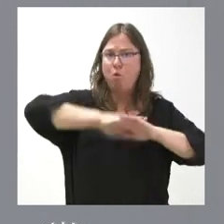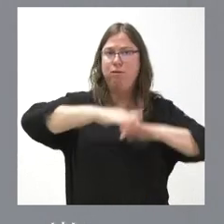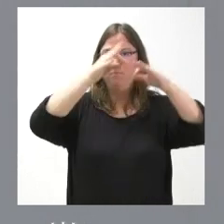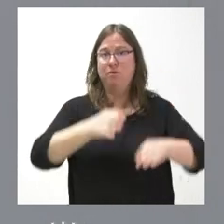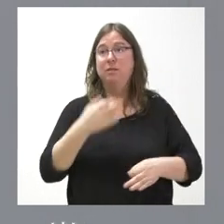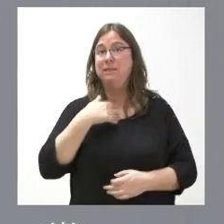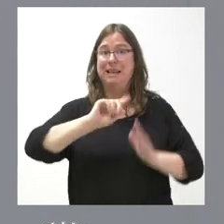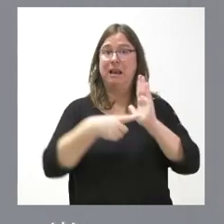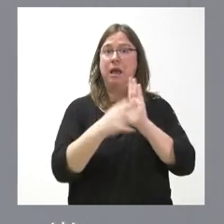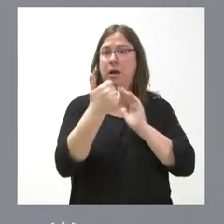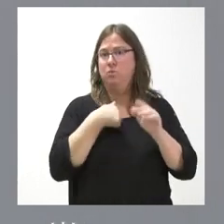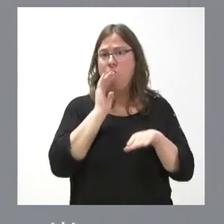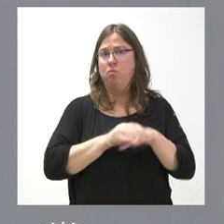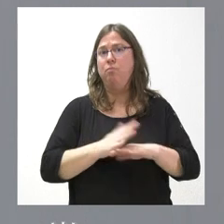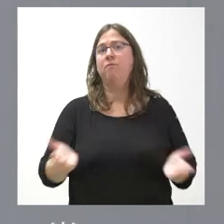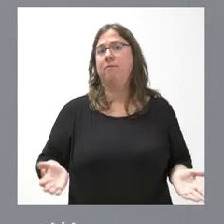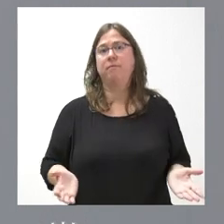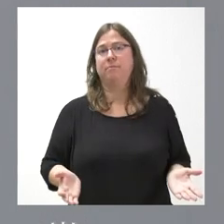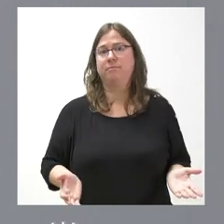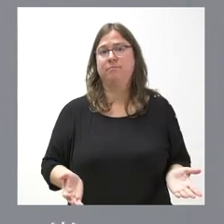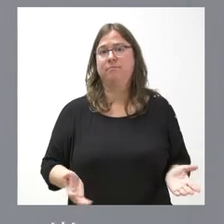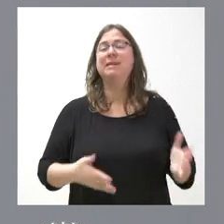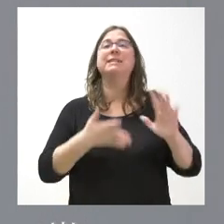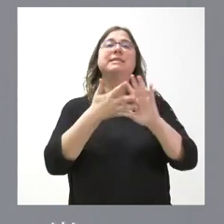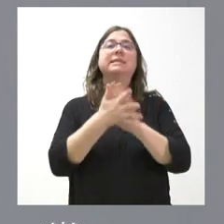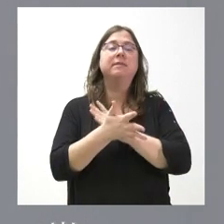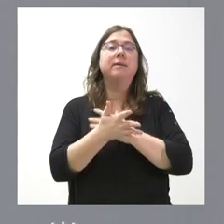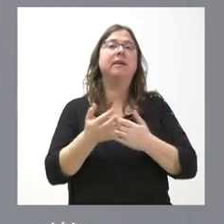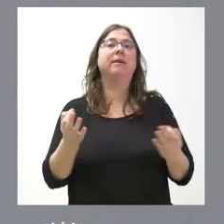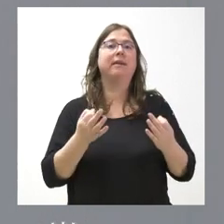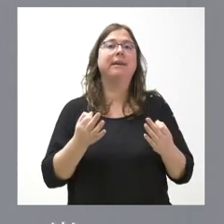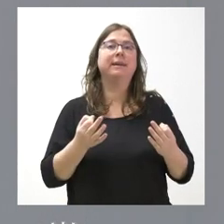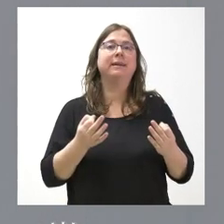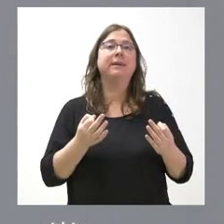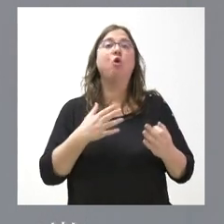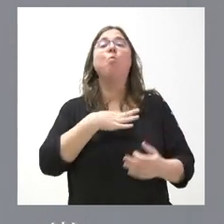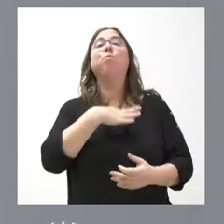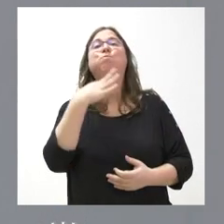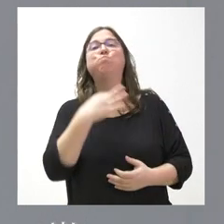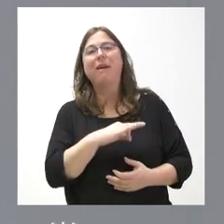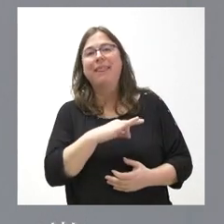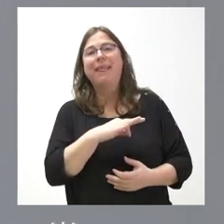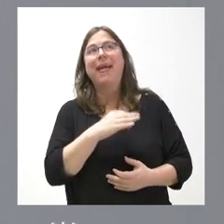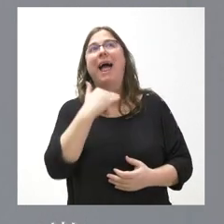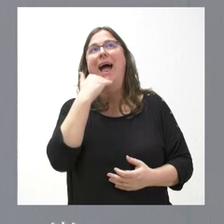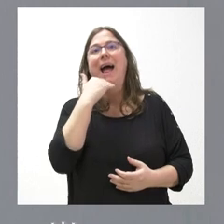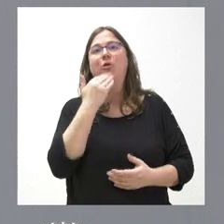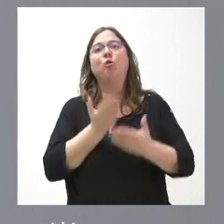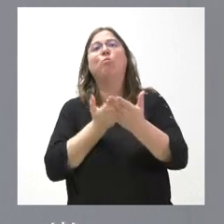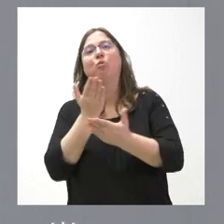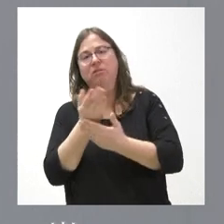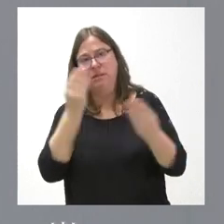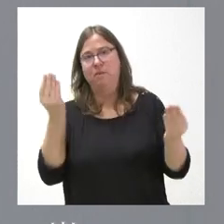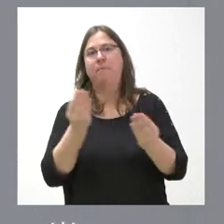cuando están en vigor. Eso no nos impide tampoco el que podamos formular alguna propuesta de mejora